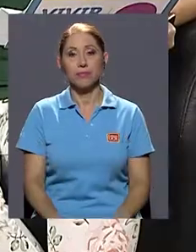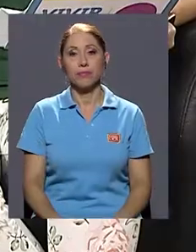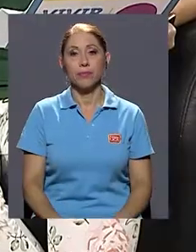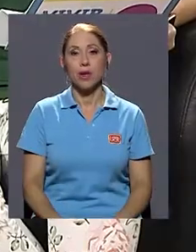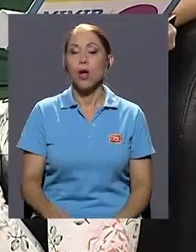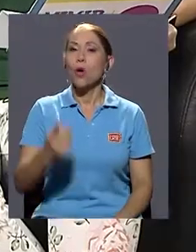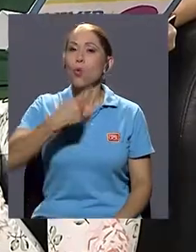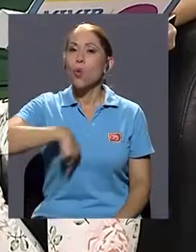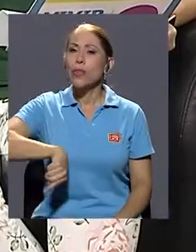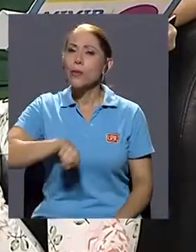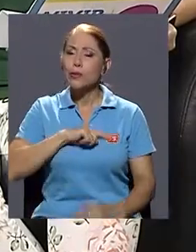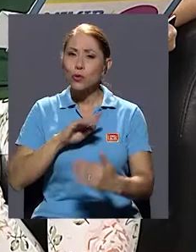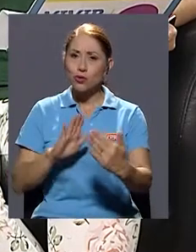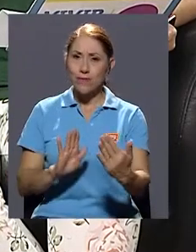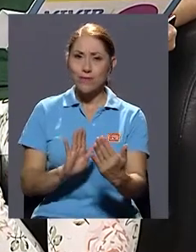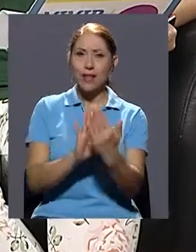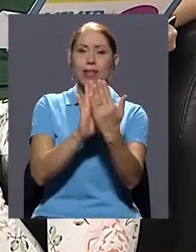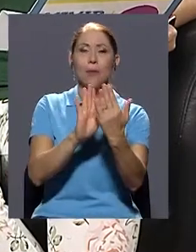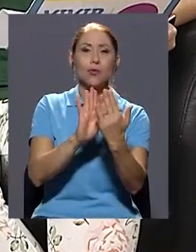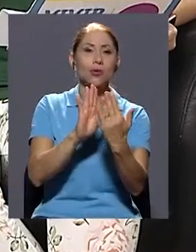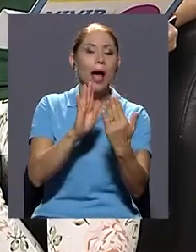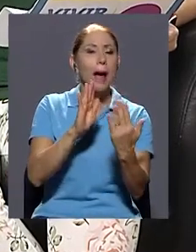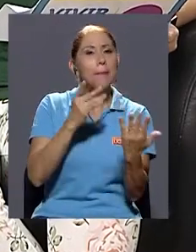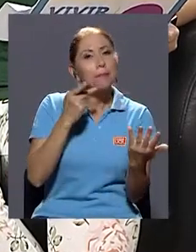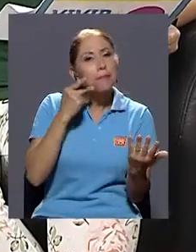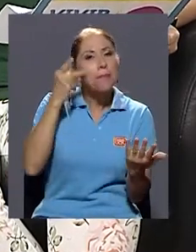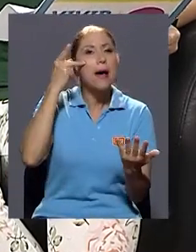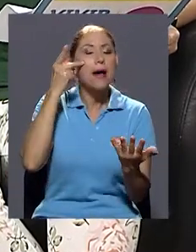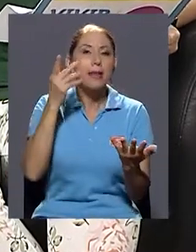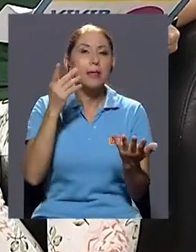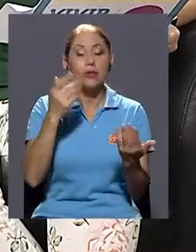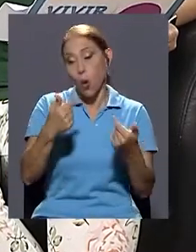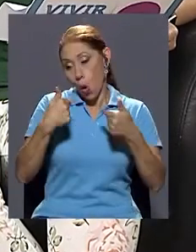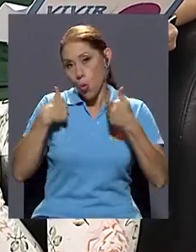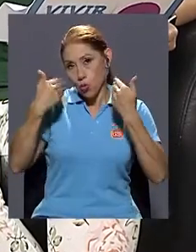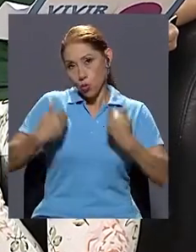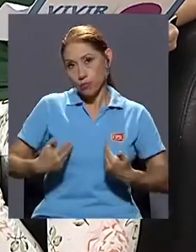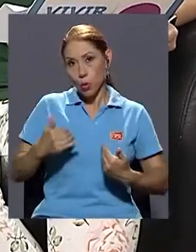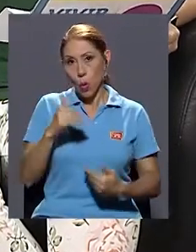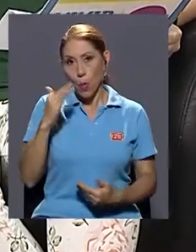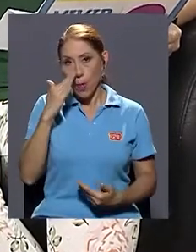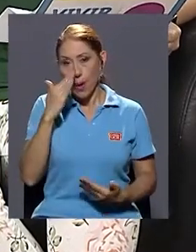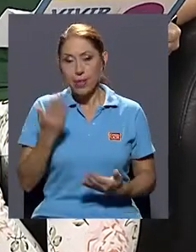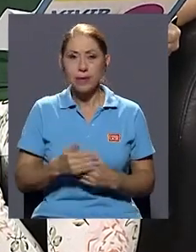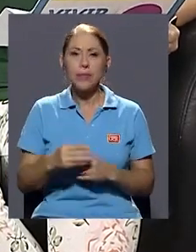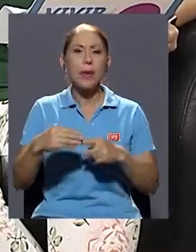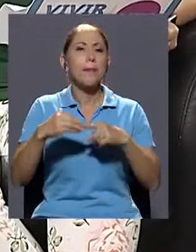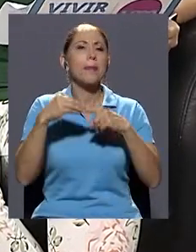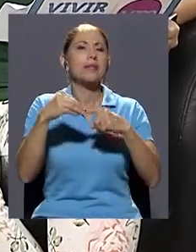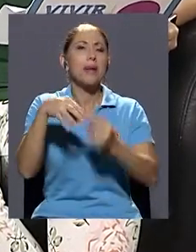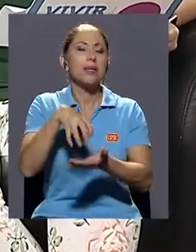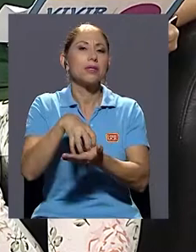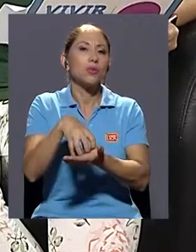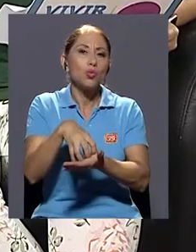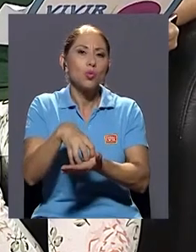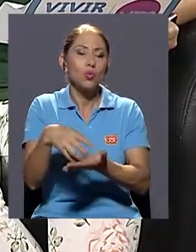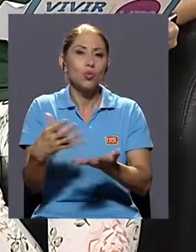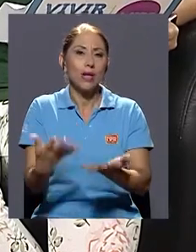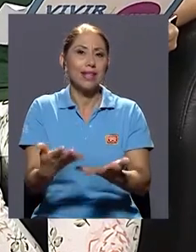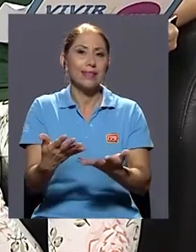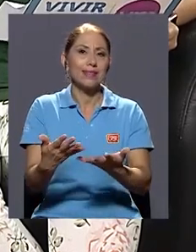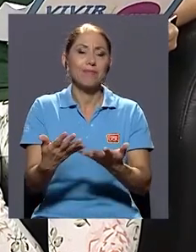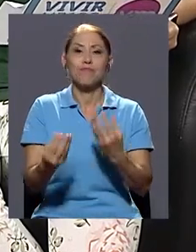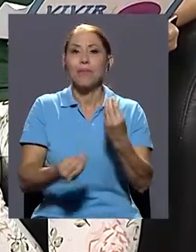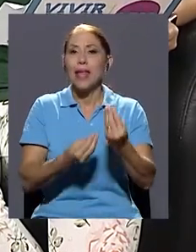Cuando nos enfrentamos a padres, madres, o uno como madre, ¿cuáles son esas principales dudas que